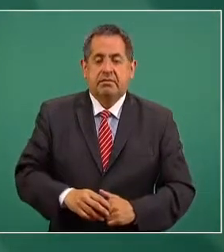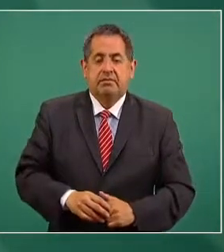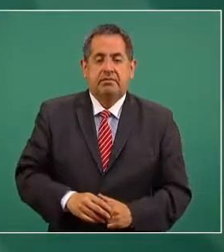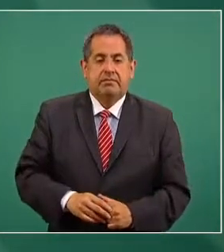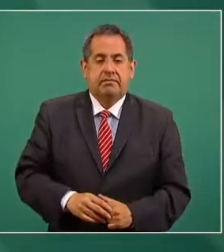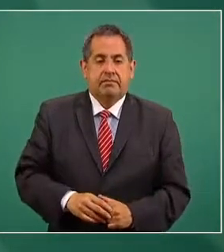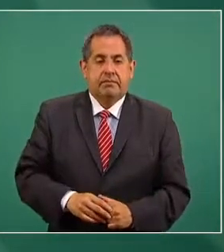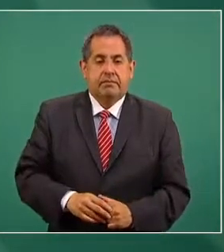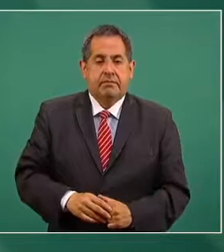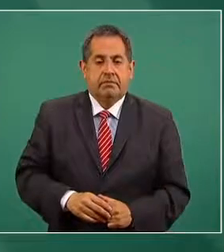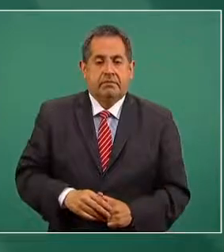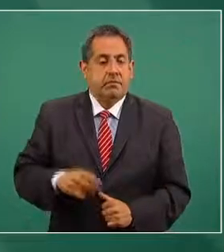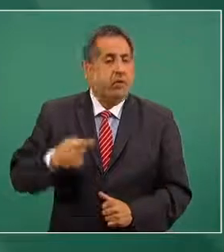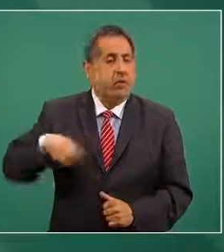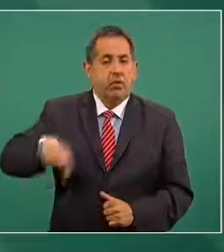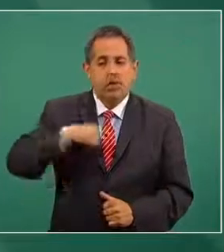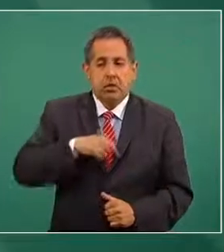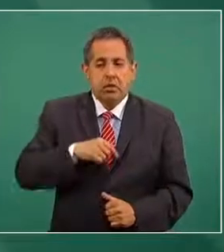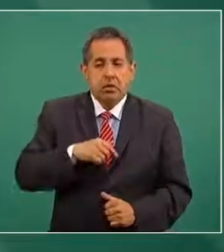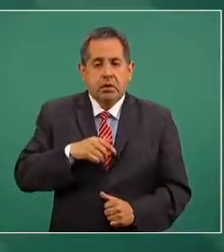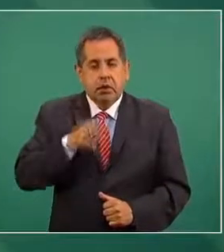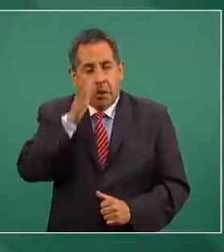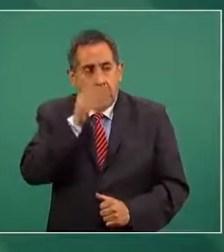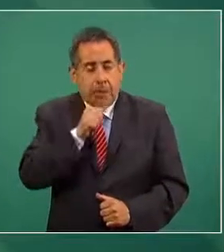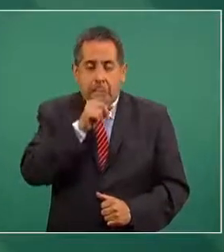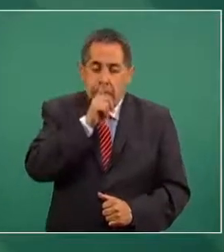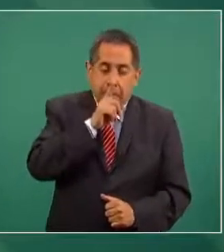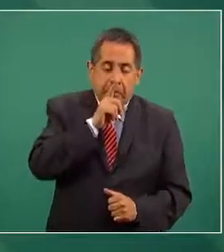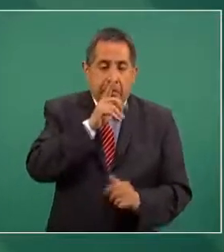y no podemos nosotros ser